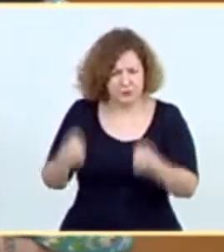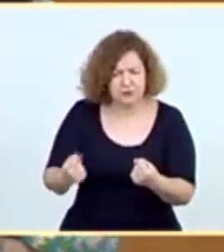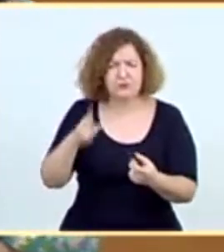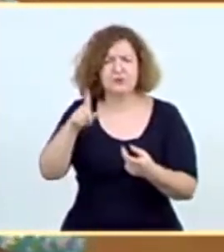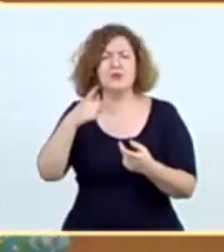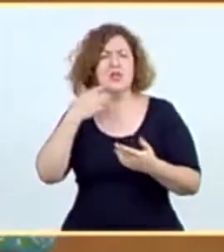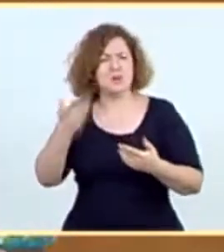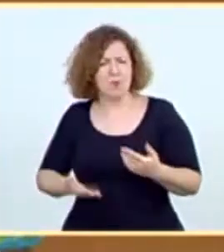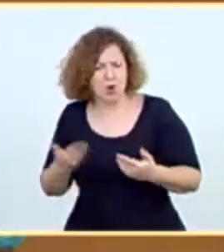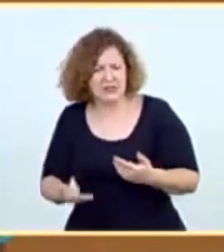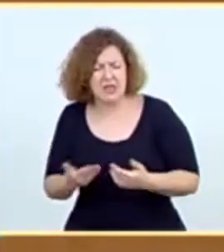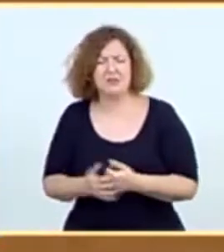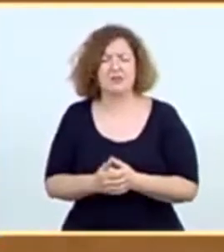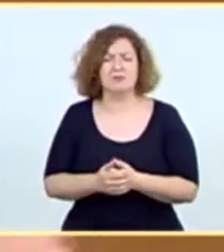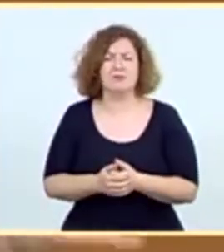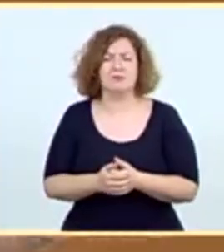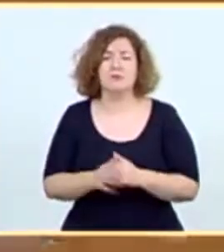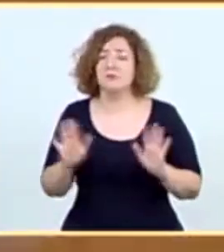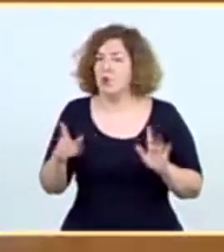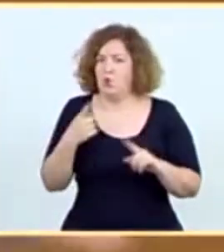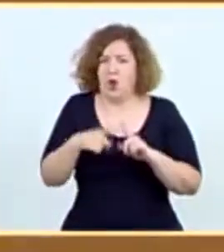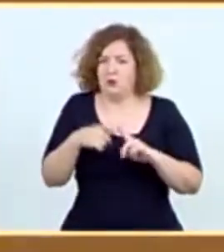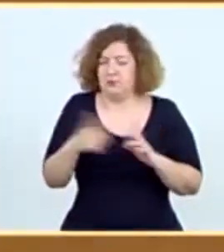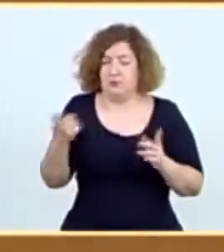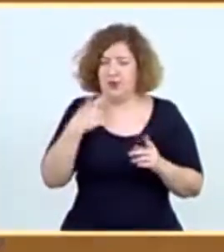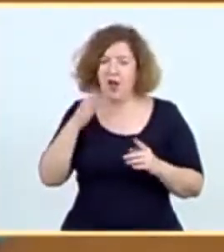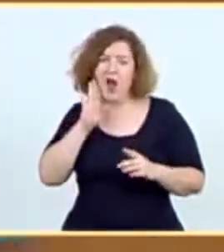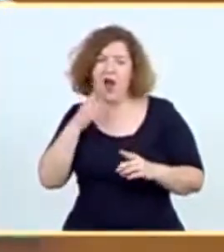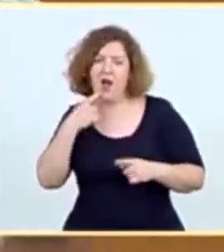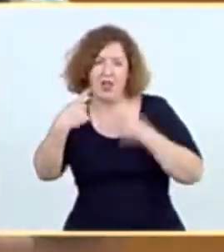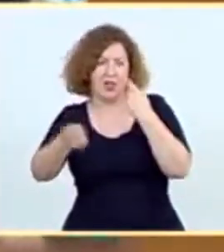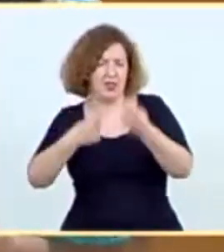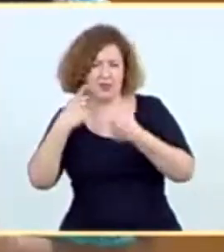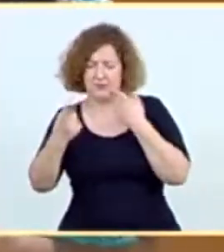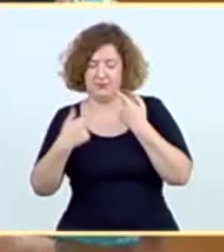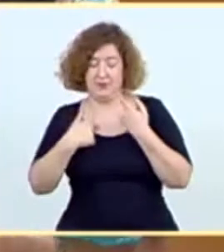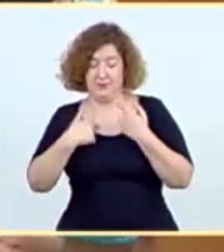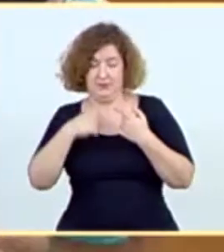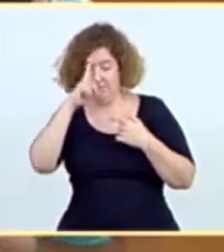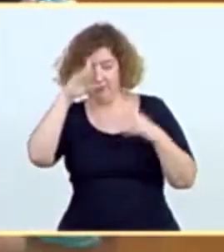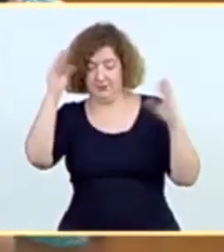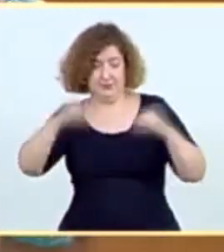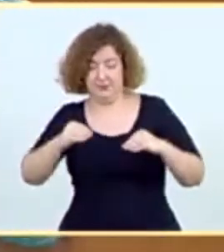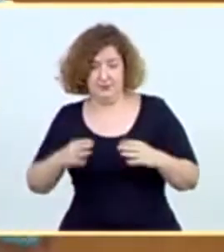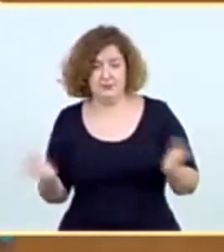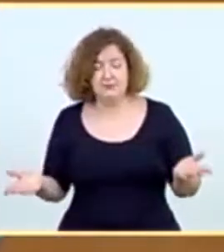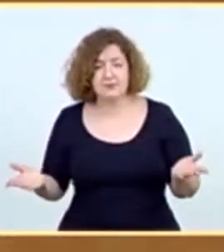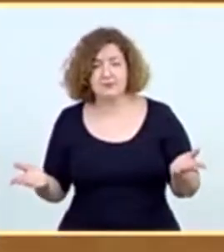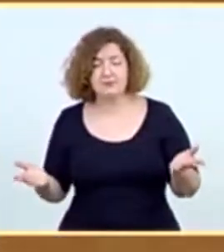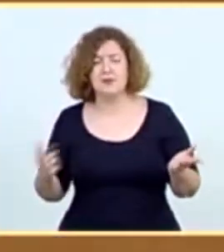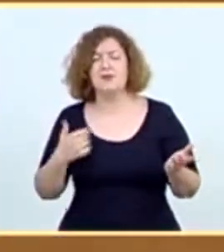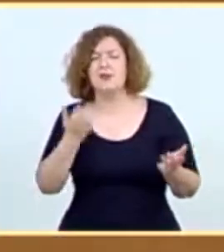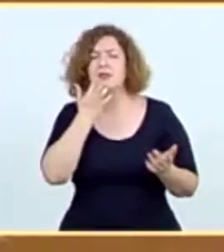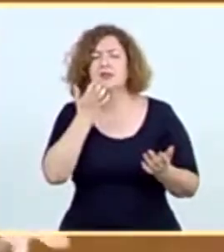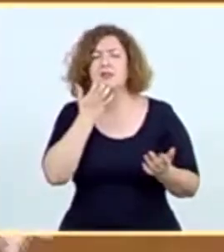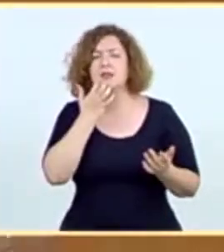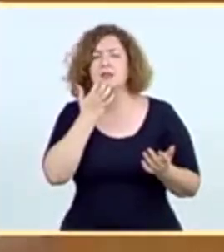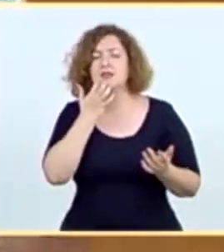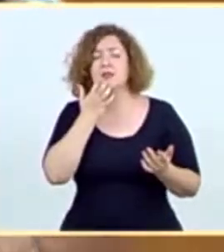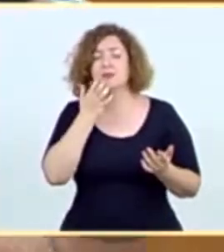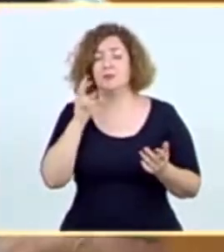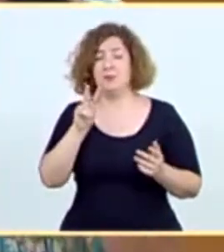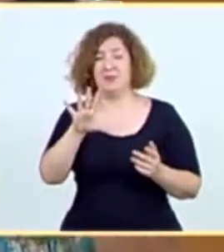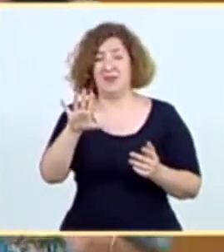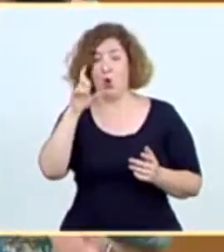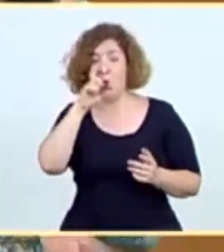algo que me parece absolutamente inconcebible en la declaración que está hecha hoy aquí en esta Cámara, es que cuando hemos firmado el 25 de